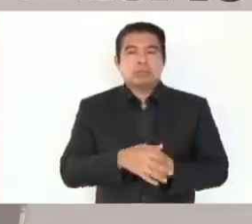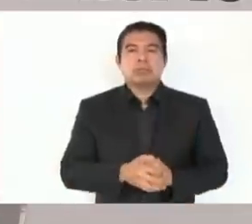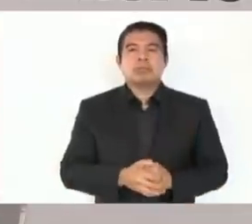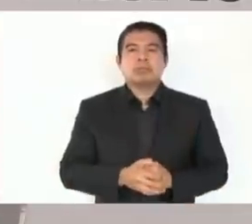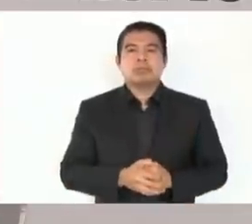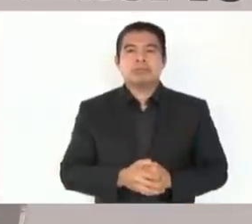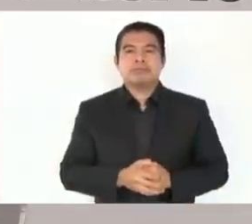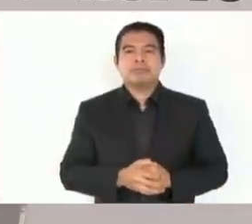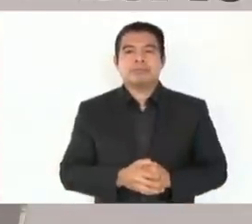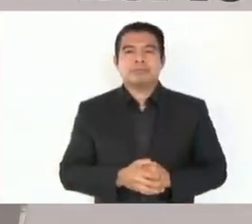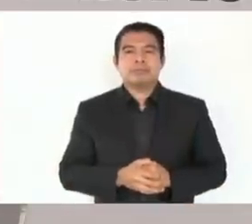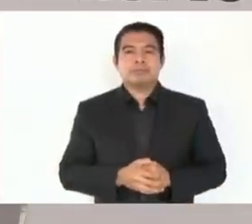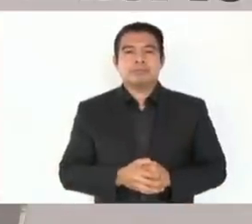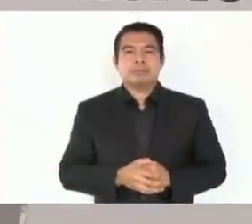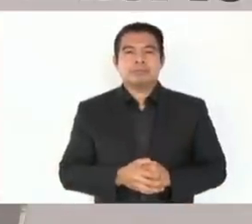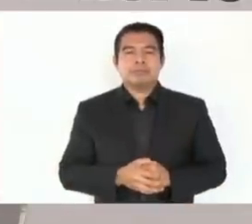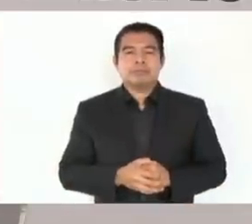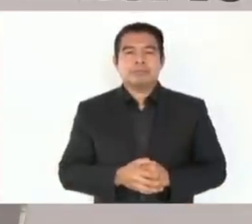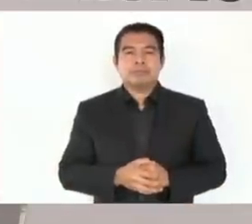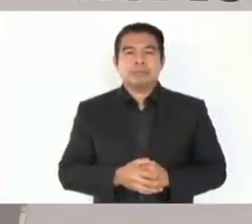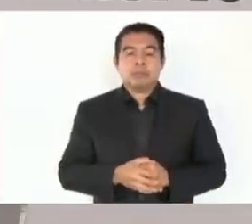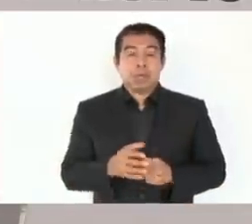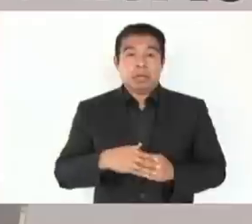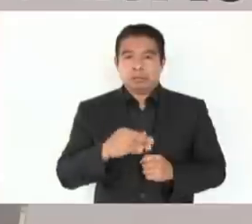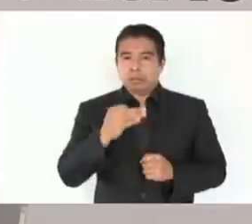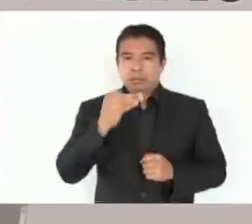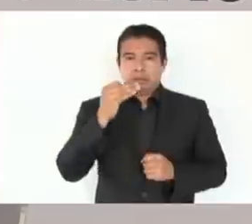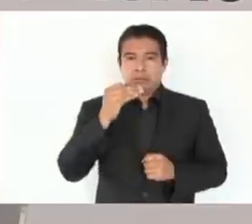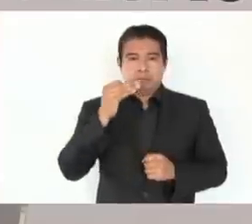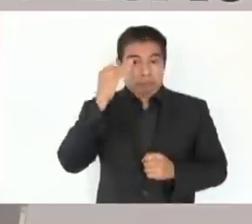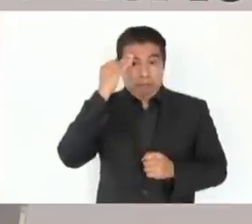de que no nos gane el tiempo,